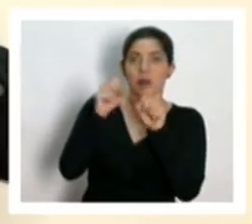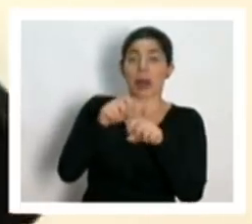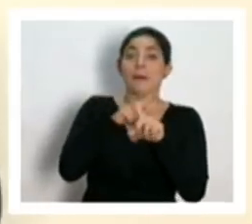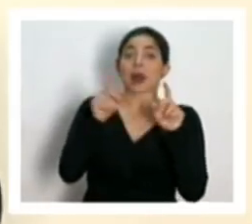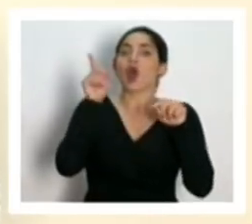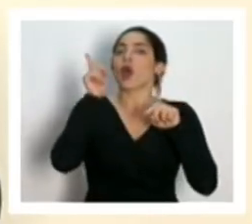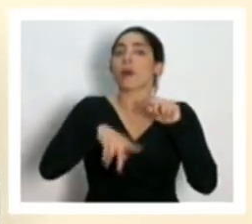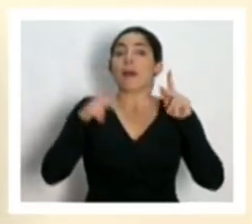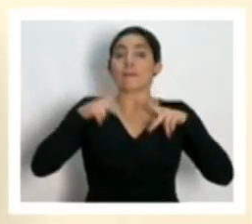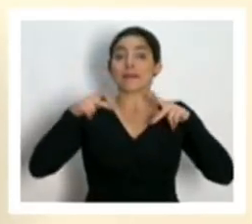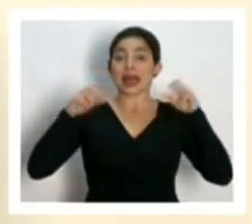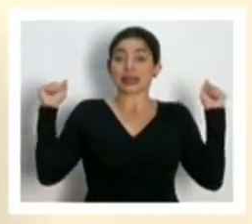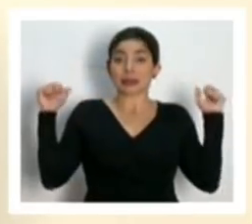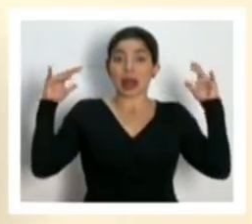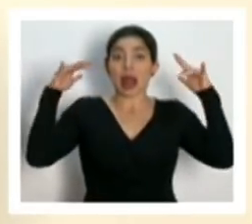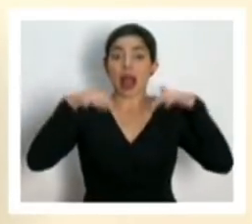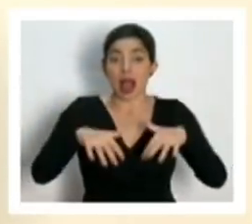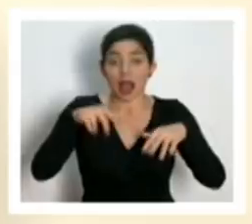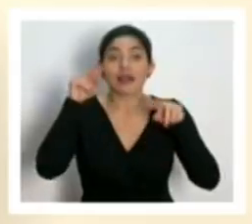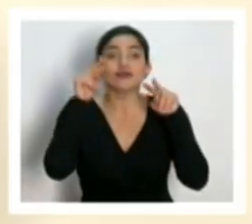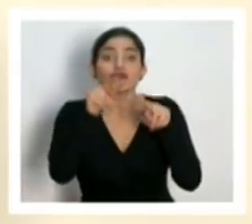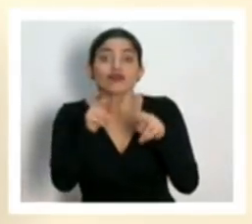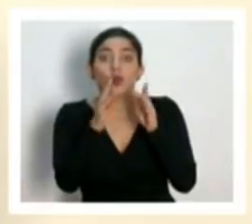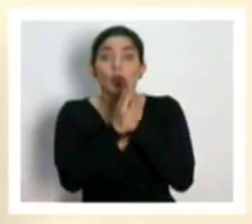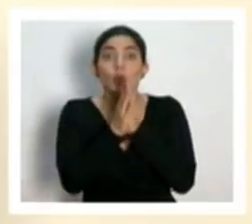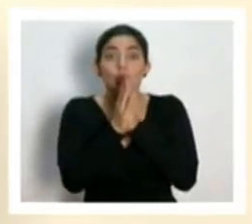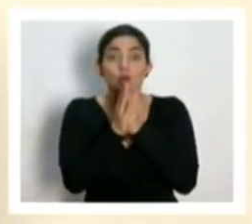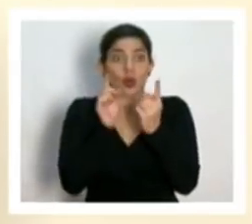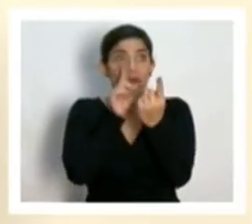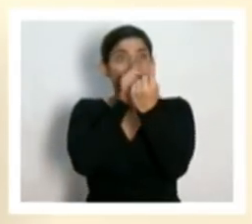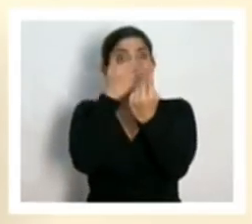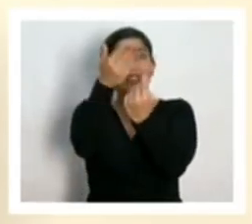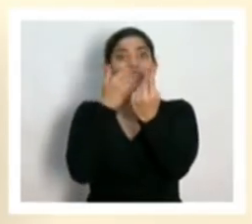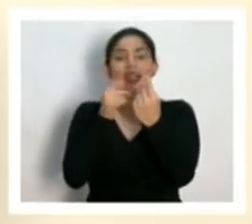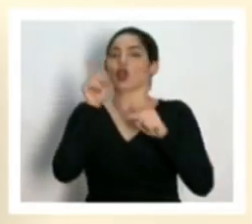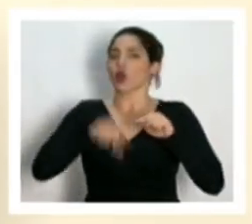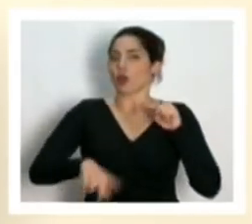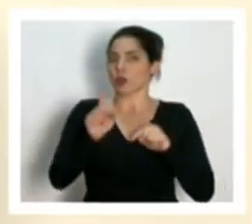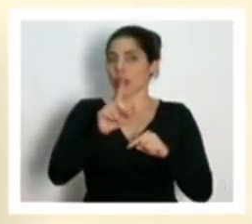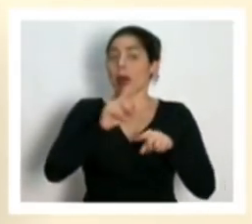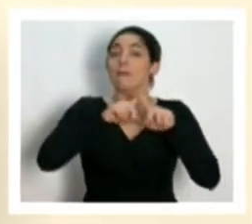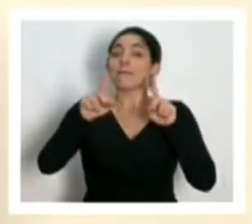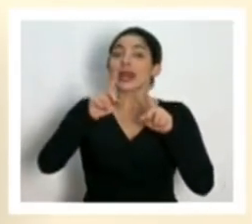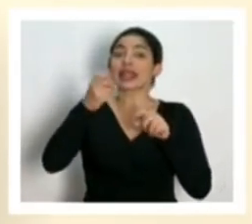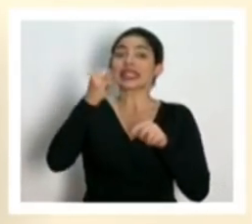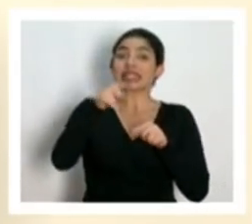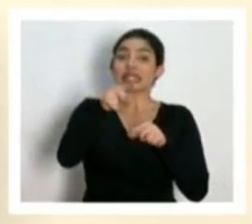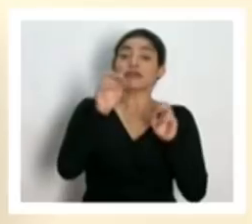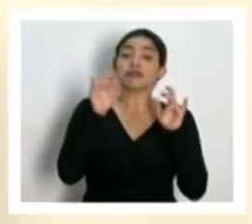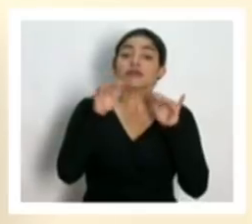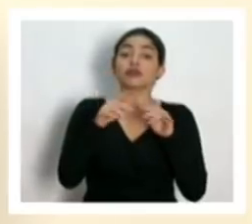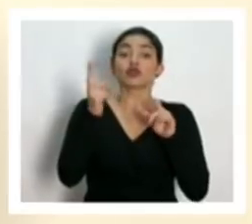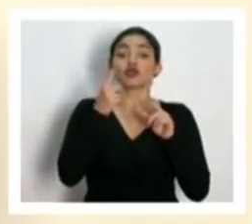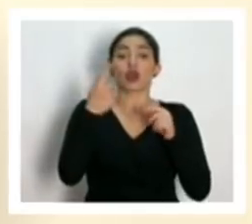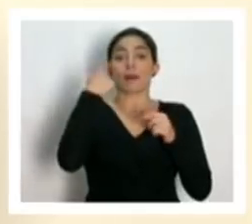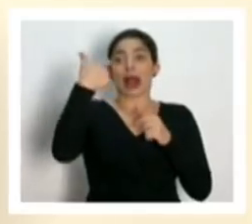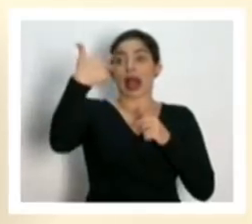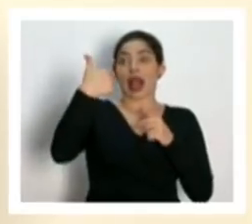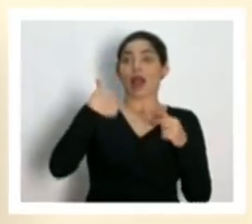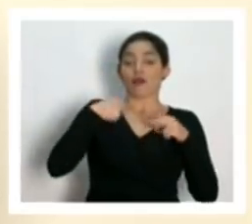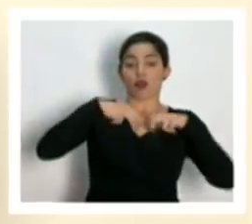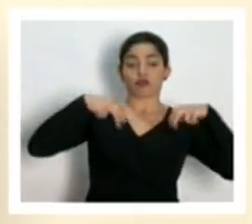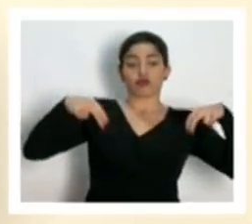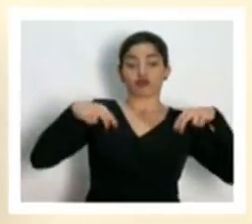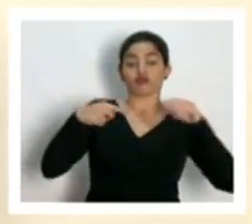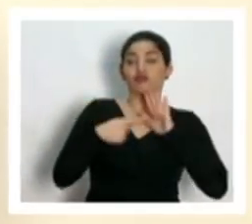tener la aglomeración en un mismo espacio entonces si se pueden hacer este tipo de transmisiones siguiendo las recomendaciones pero